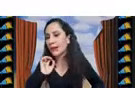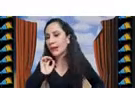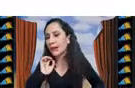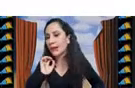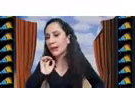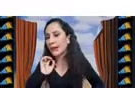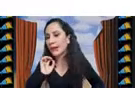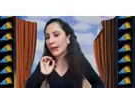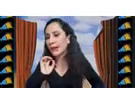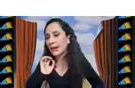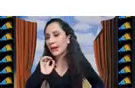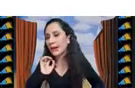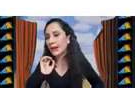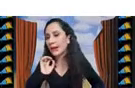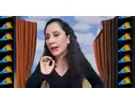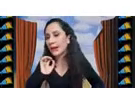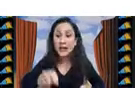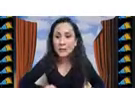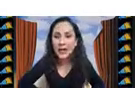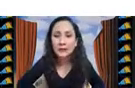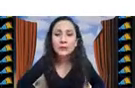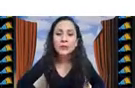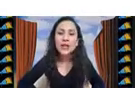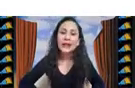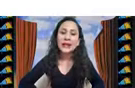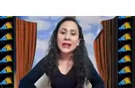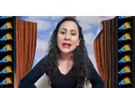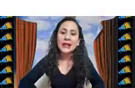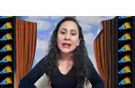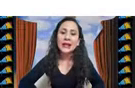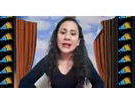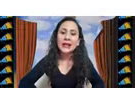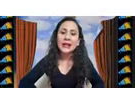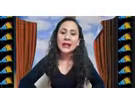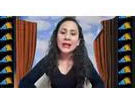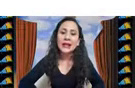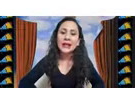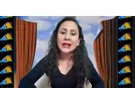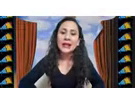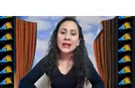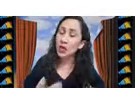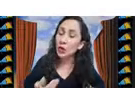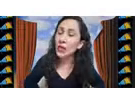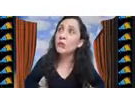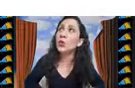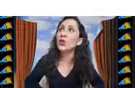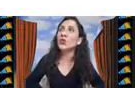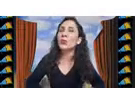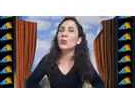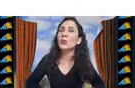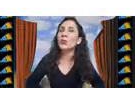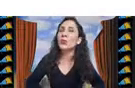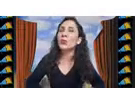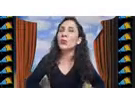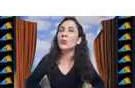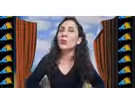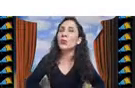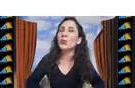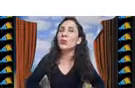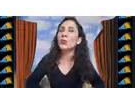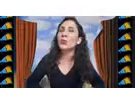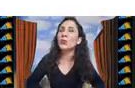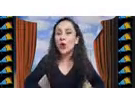a este algoritmo le va a ir bien a este le va a ir mal que me permitan rediseñar los algoritmos para